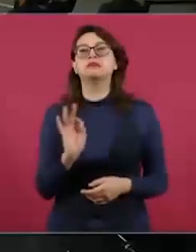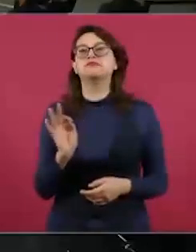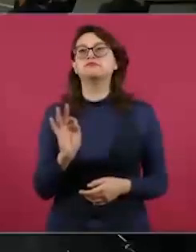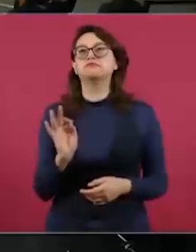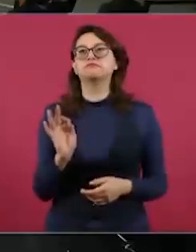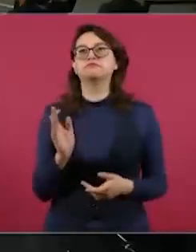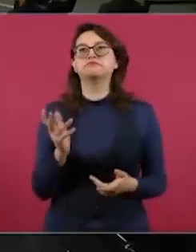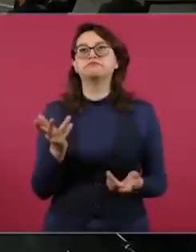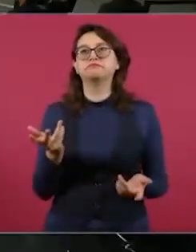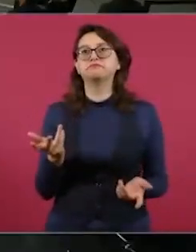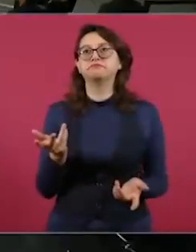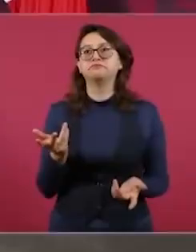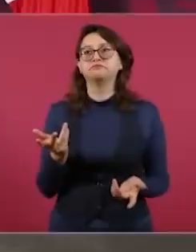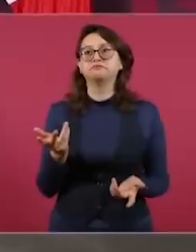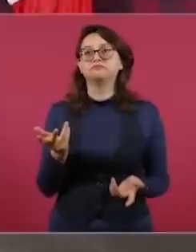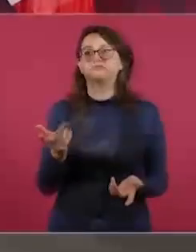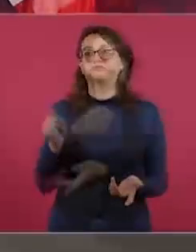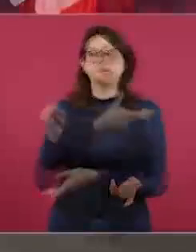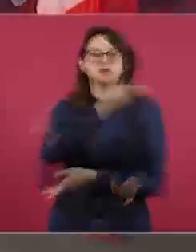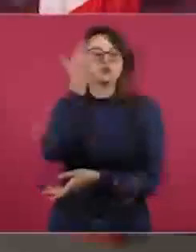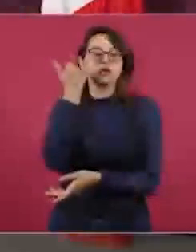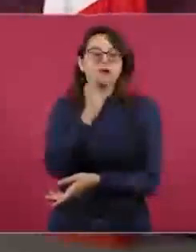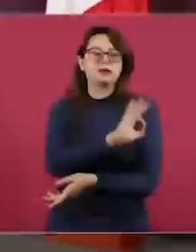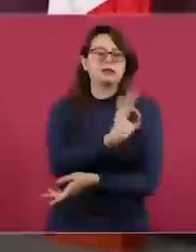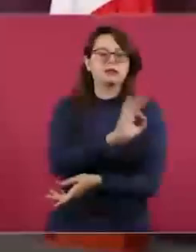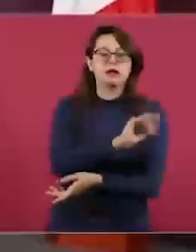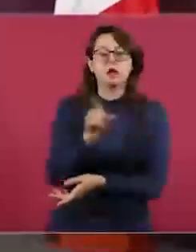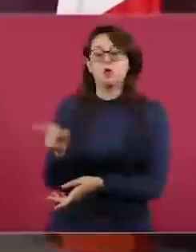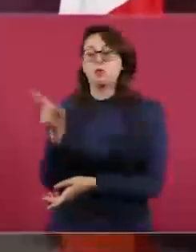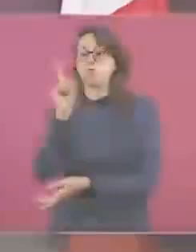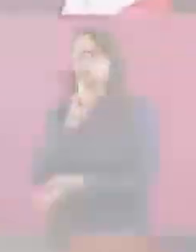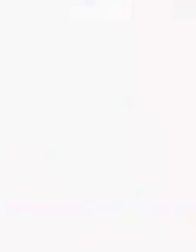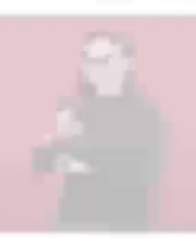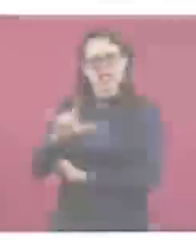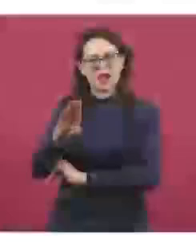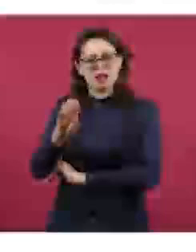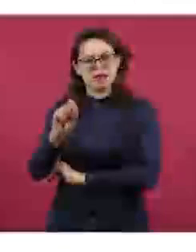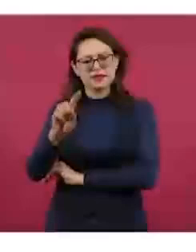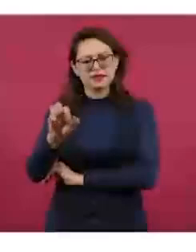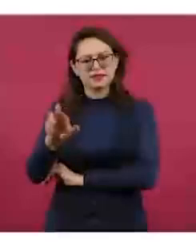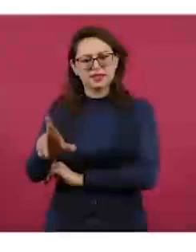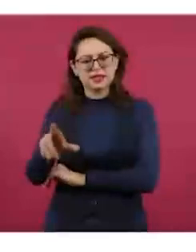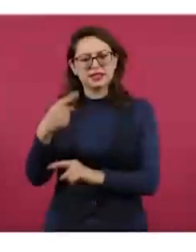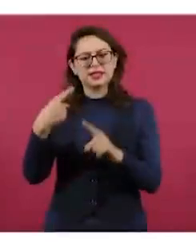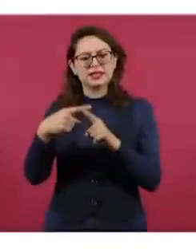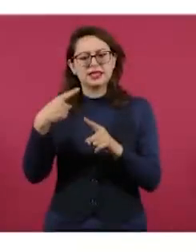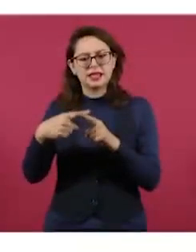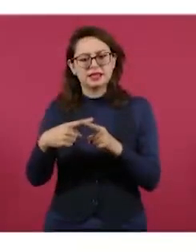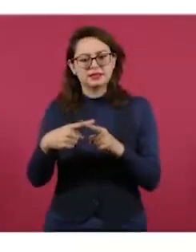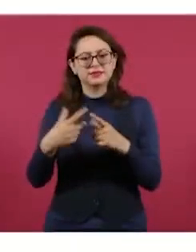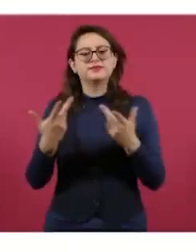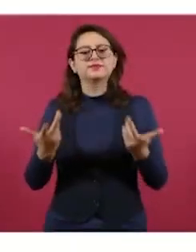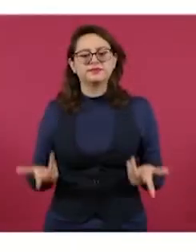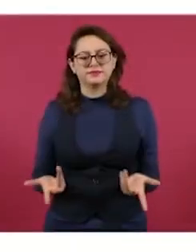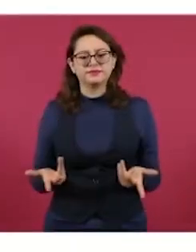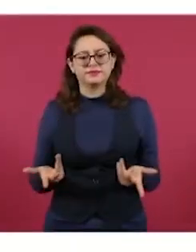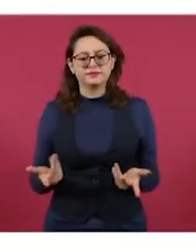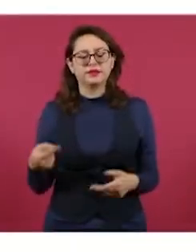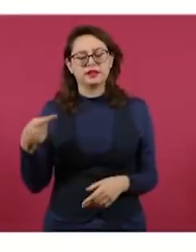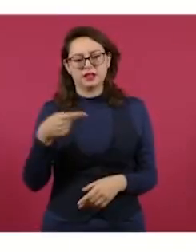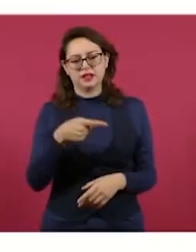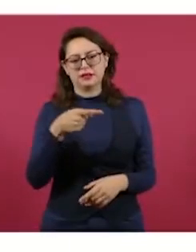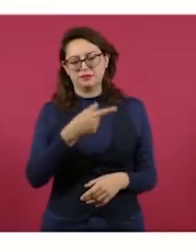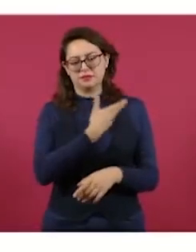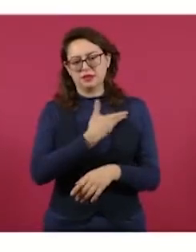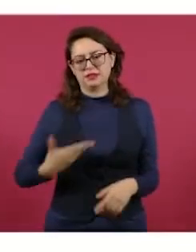pero la maestra puso un Twitter. Esto fue hace dos años. Ahí la espero con el Ejército,